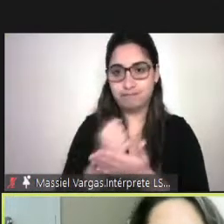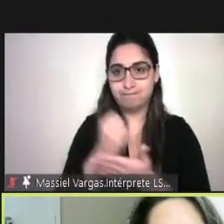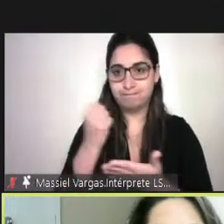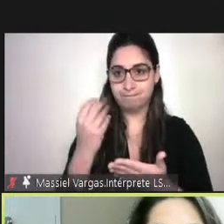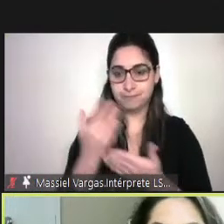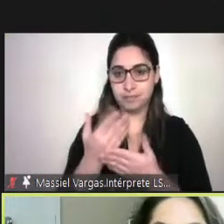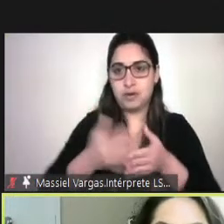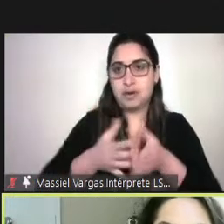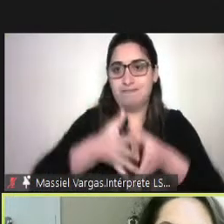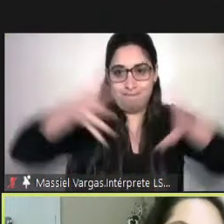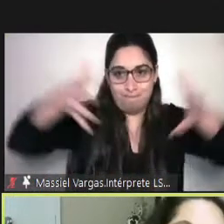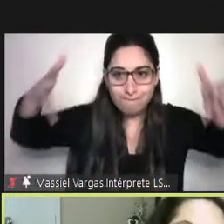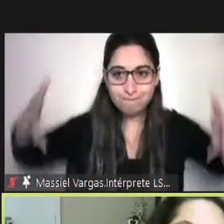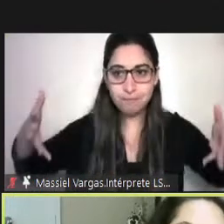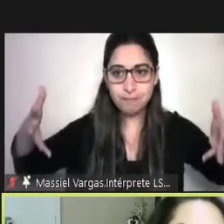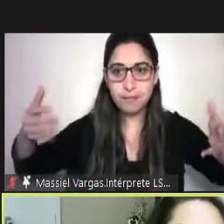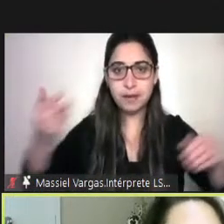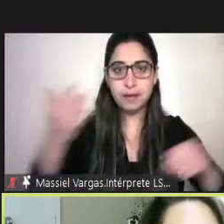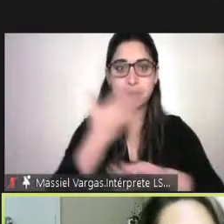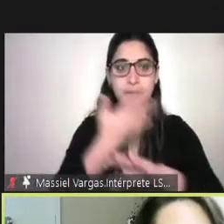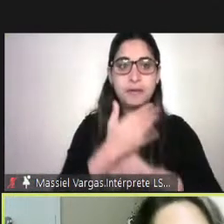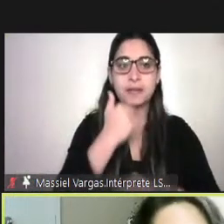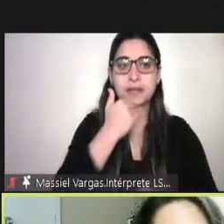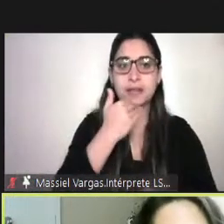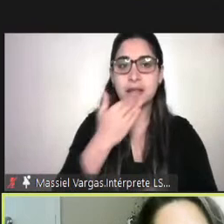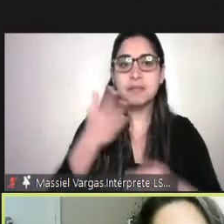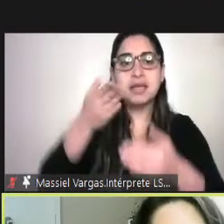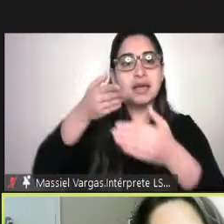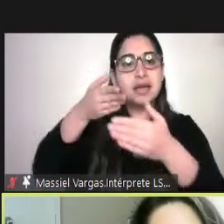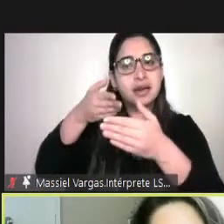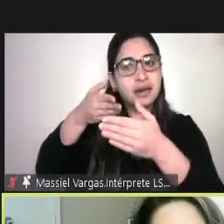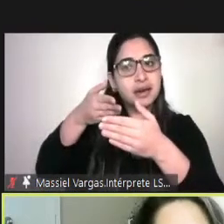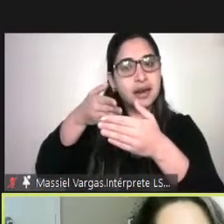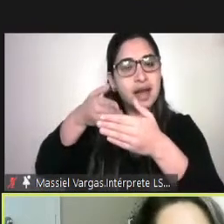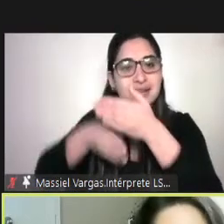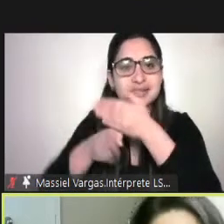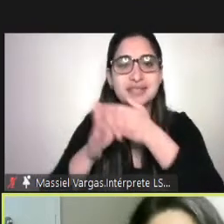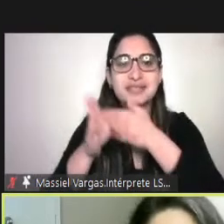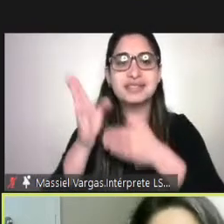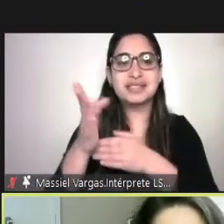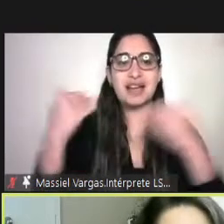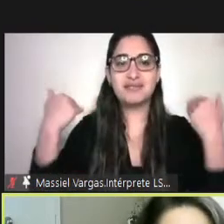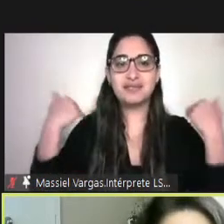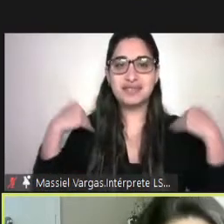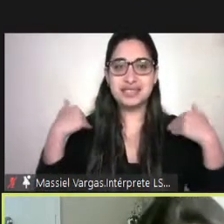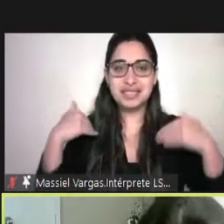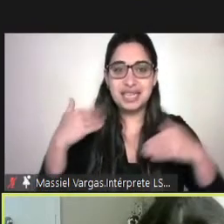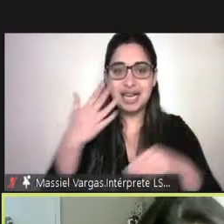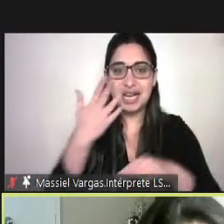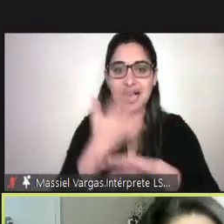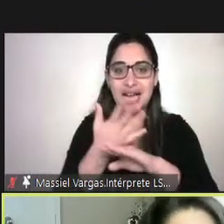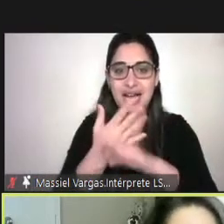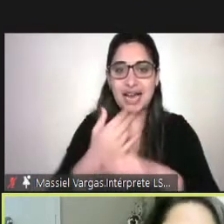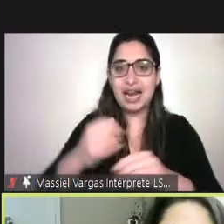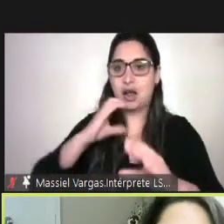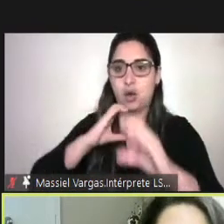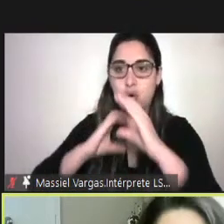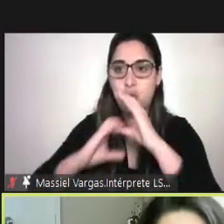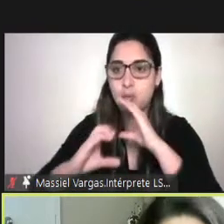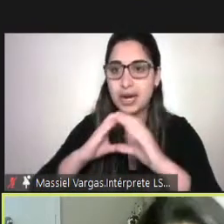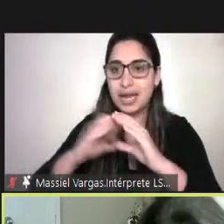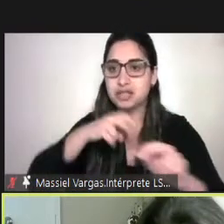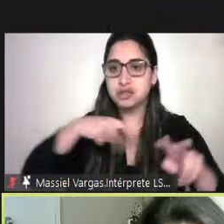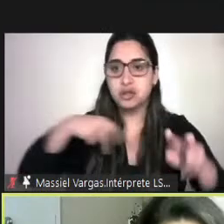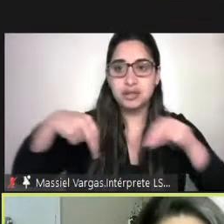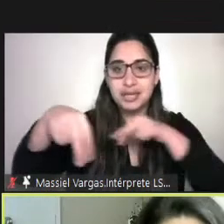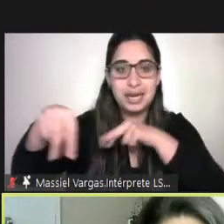También se habla de accesibilidad en el entorno físico, en el transporte, en la información, en las comunicaciones, accesibilidad